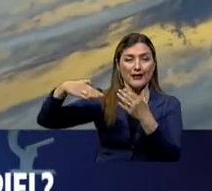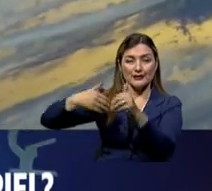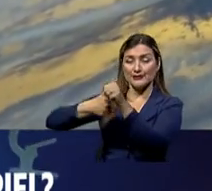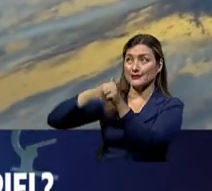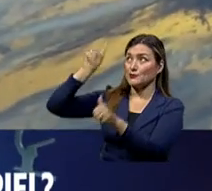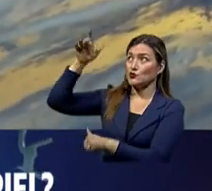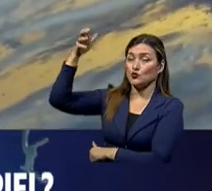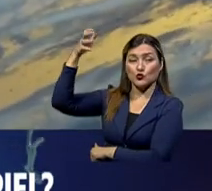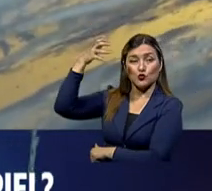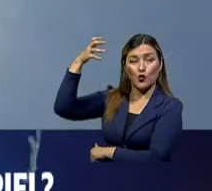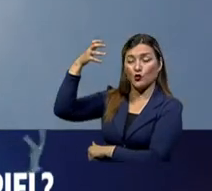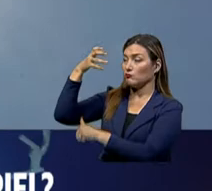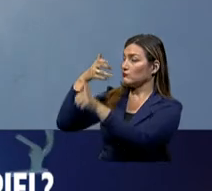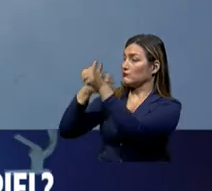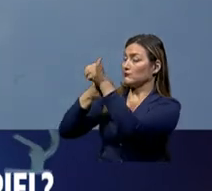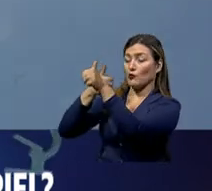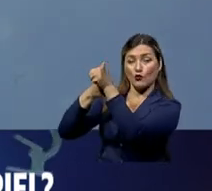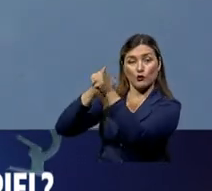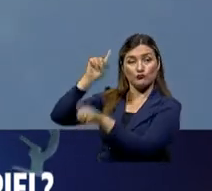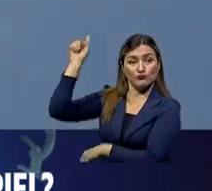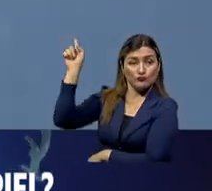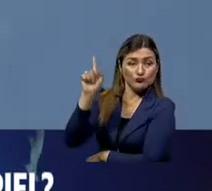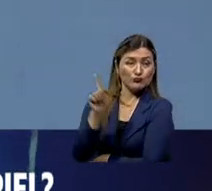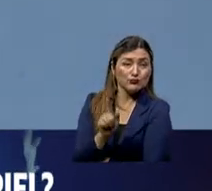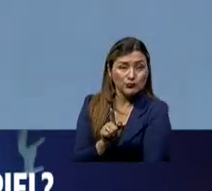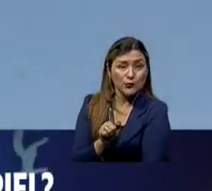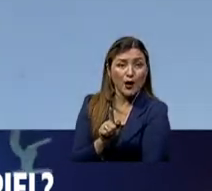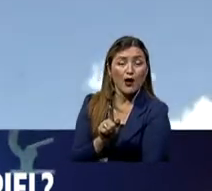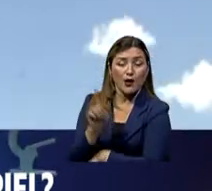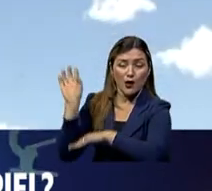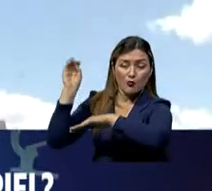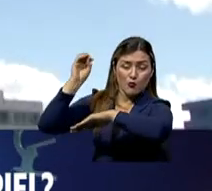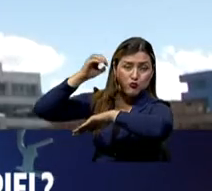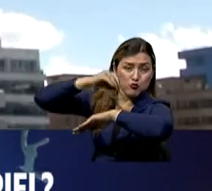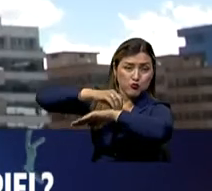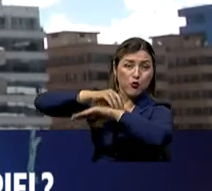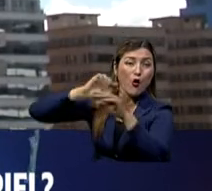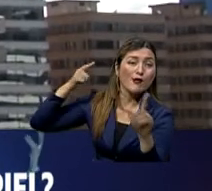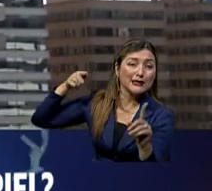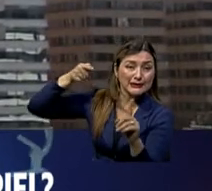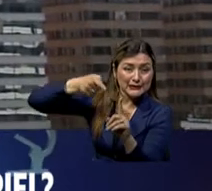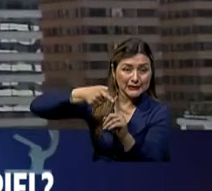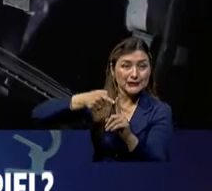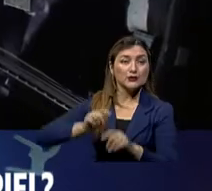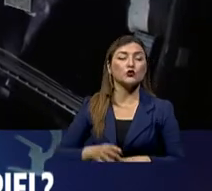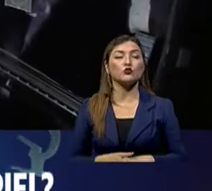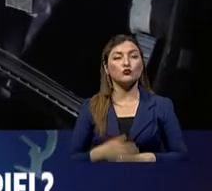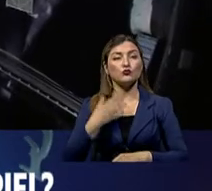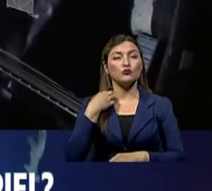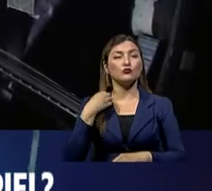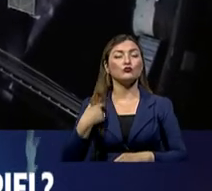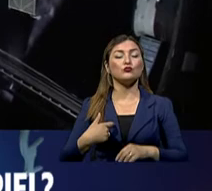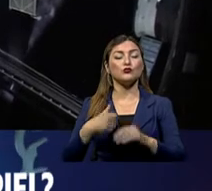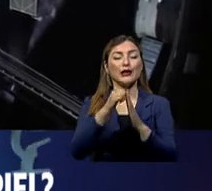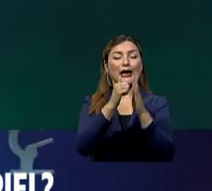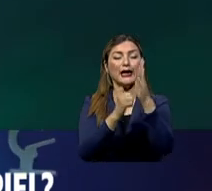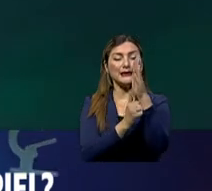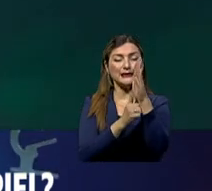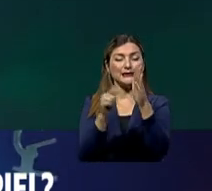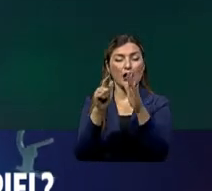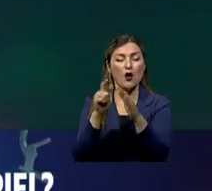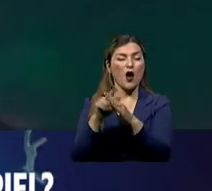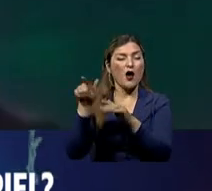Estamos en un punto de la Tierra donde los rayos ultravioletas entran de forma directa. Según el reporte efectuado por la Agencia Espacial Civil,